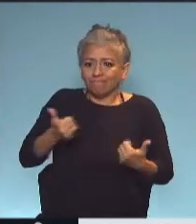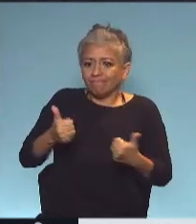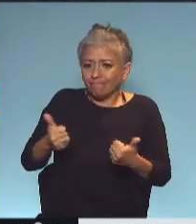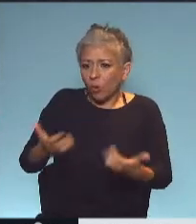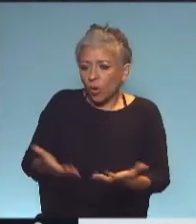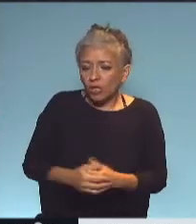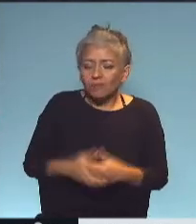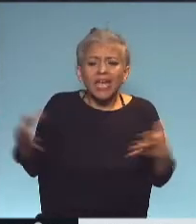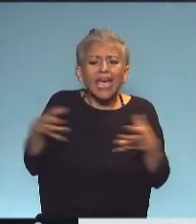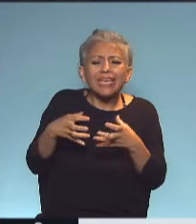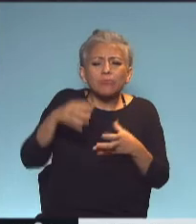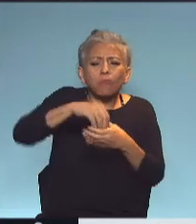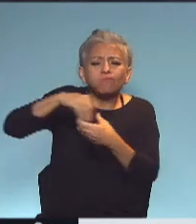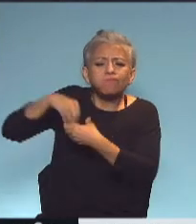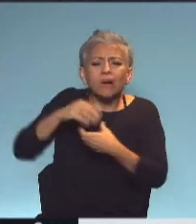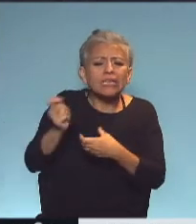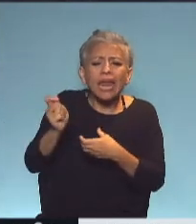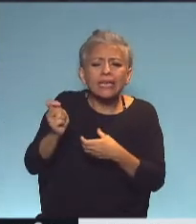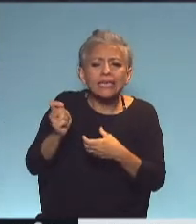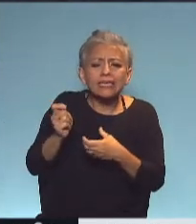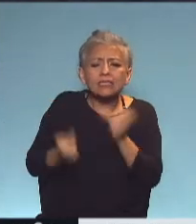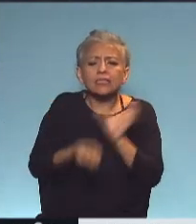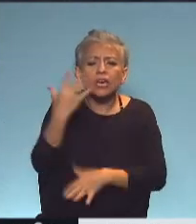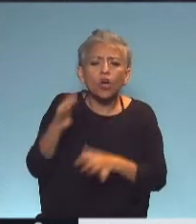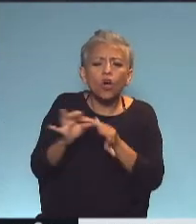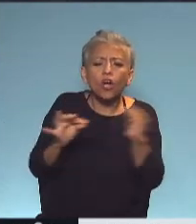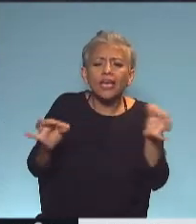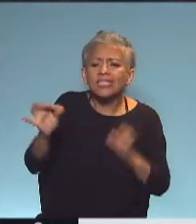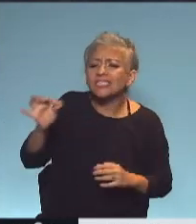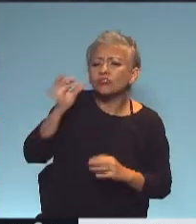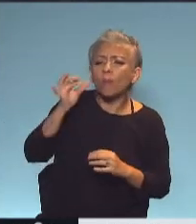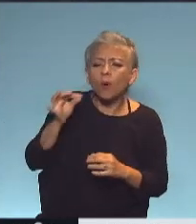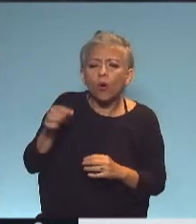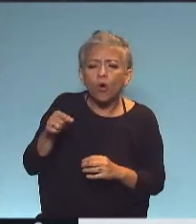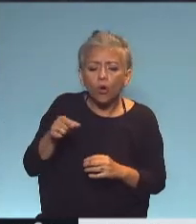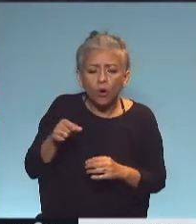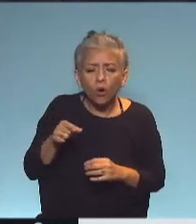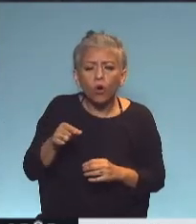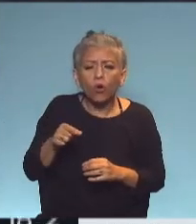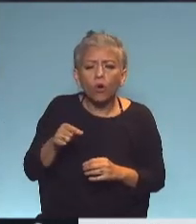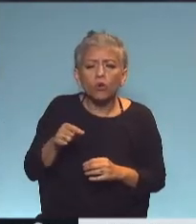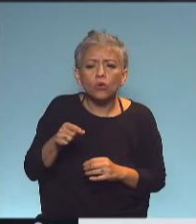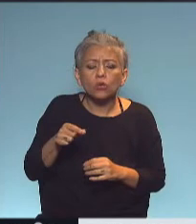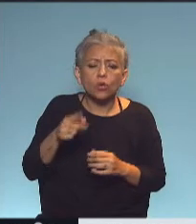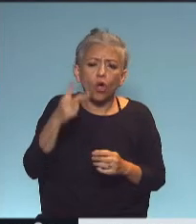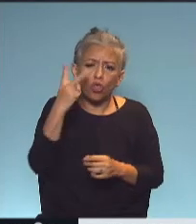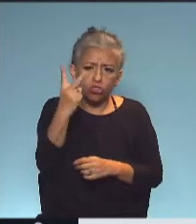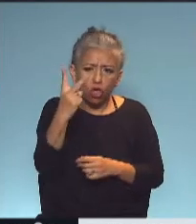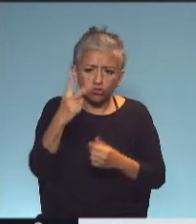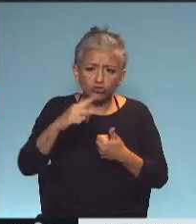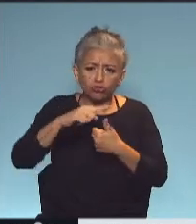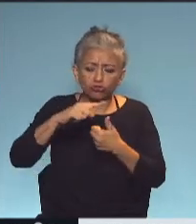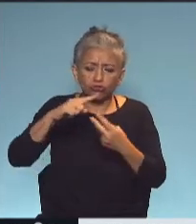conforma el equipo que trabajó para este hisopo? Mirá, tiene básicamente dos patas. Es una